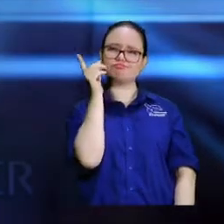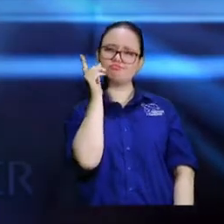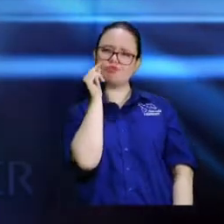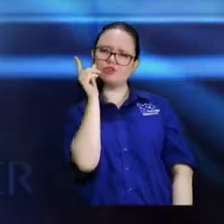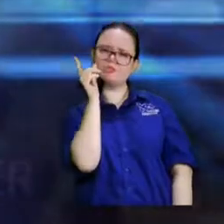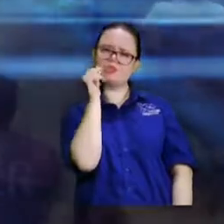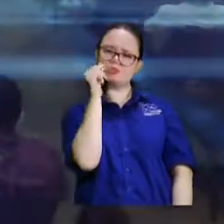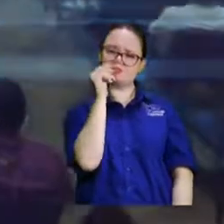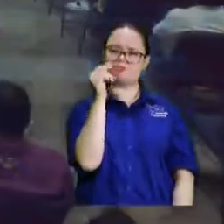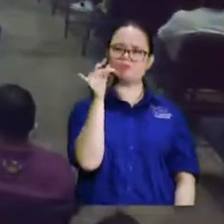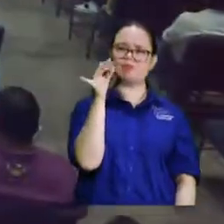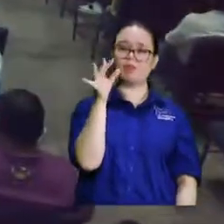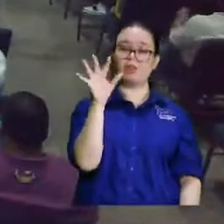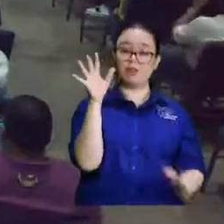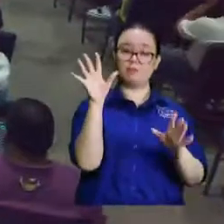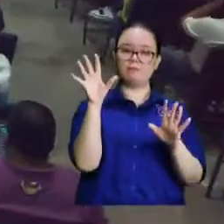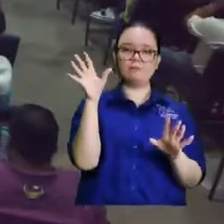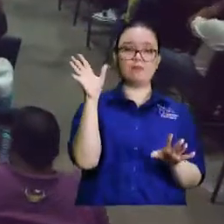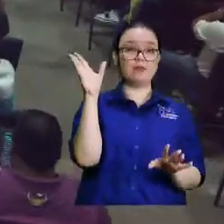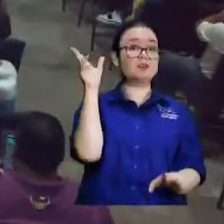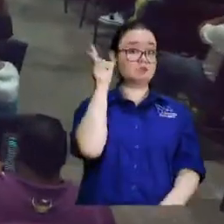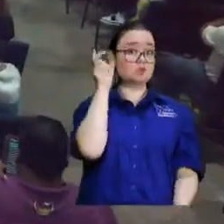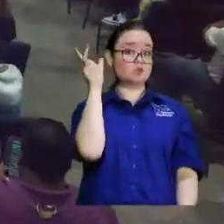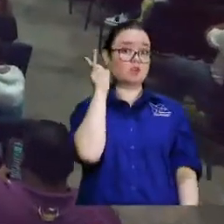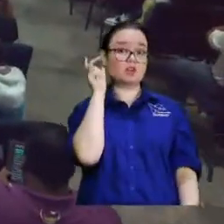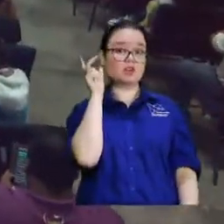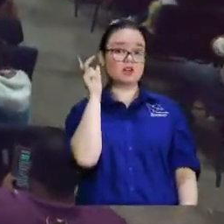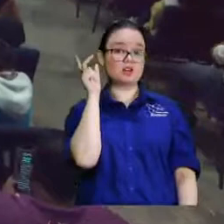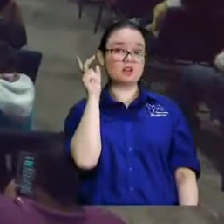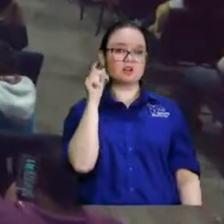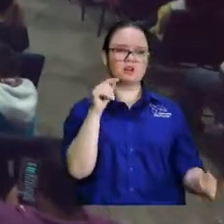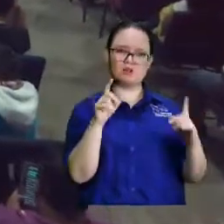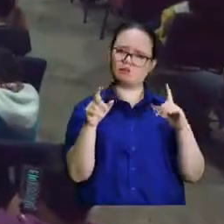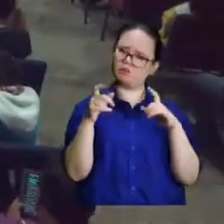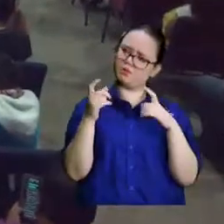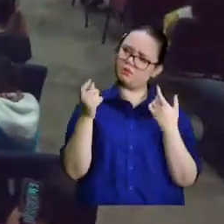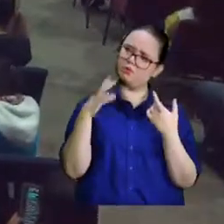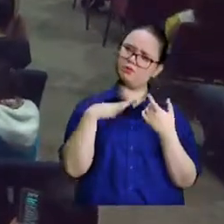Así dice la Biblia. ¿Cómo podría usted amontonar maestros?